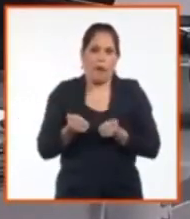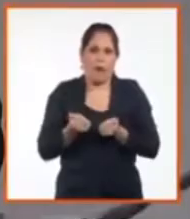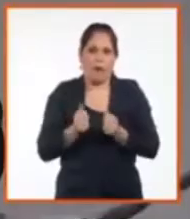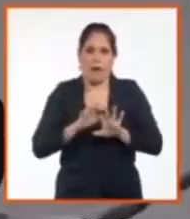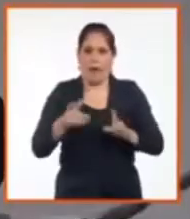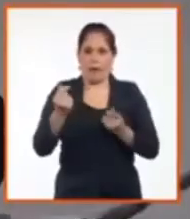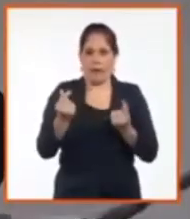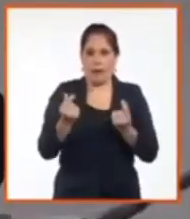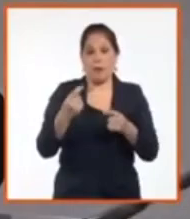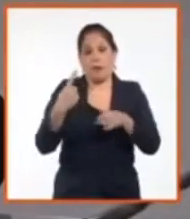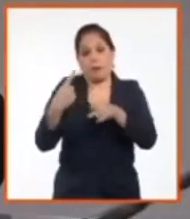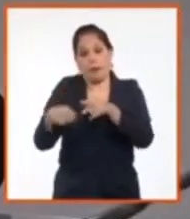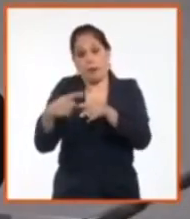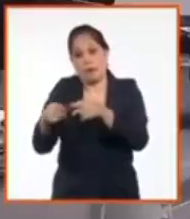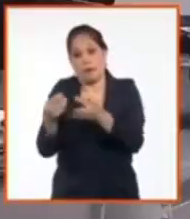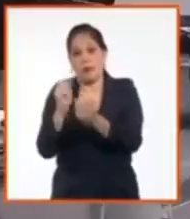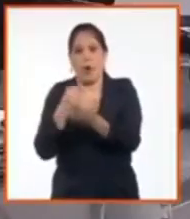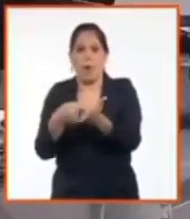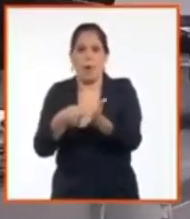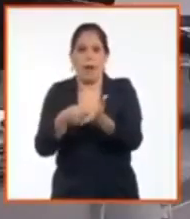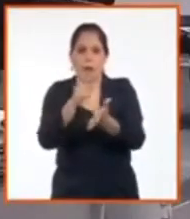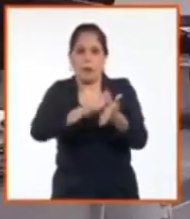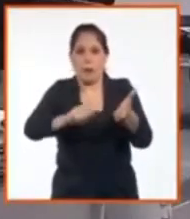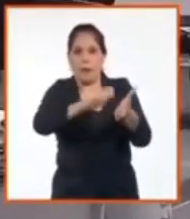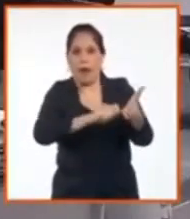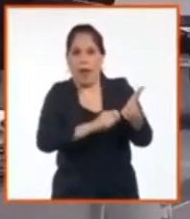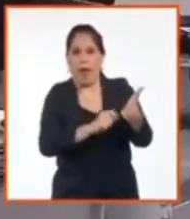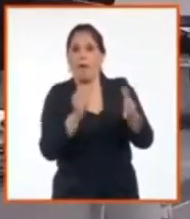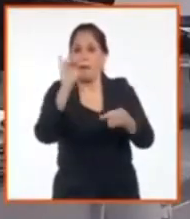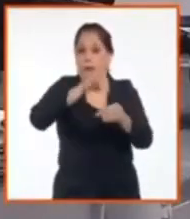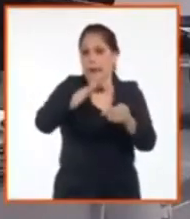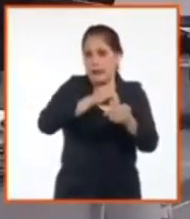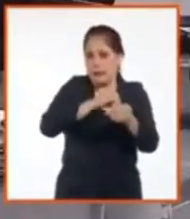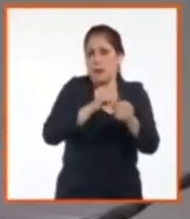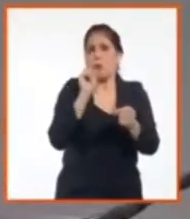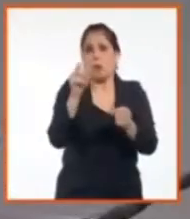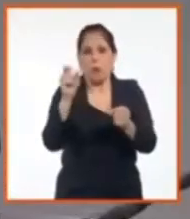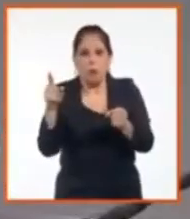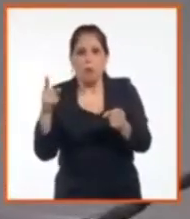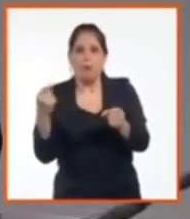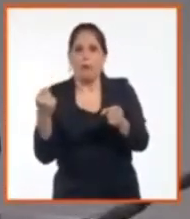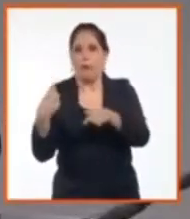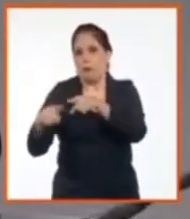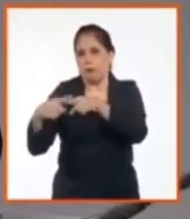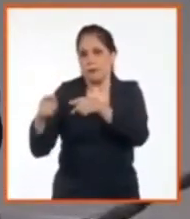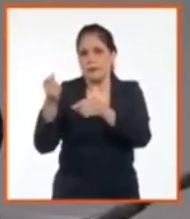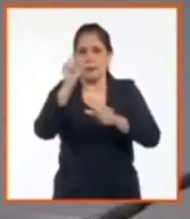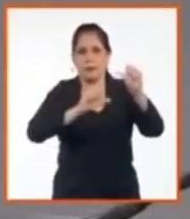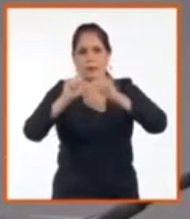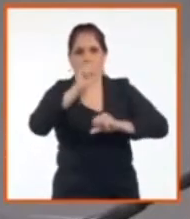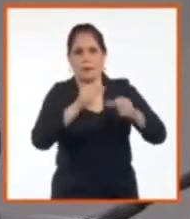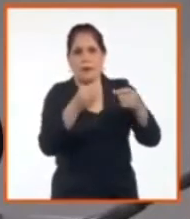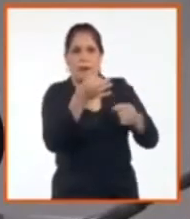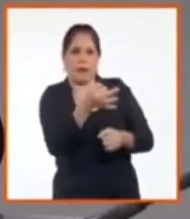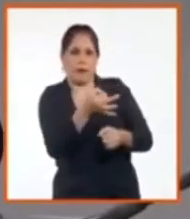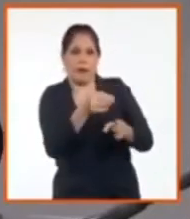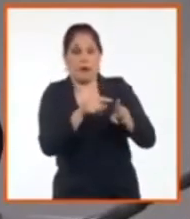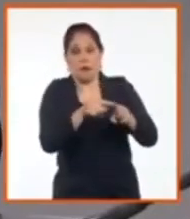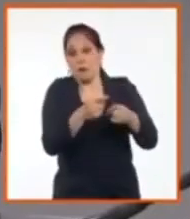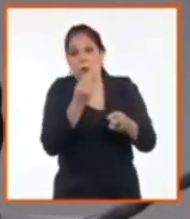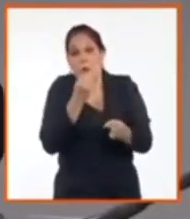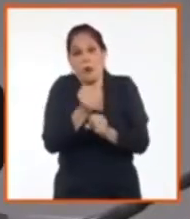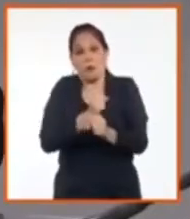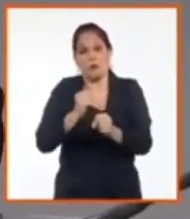este año. Exacto. Porque está en el plan, los ingresos para poder también asignar. Esos ingresos nosotros teníamos, o estaba previsto de utilizarlo y